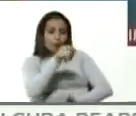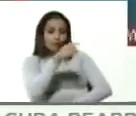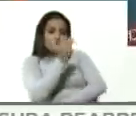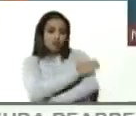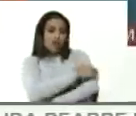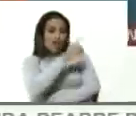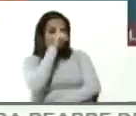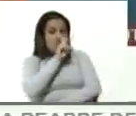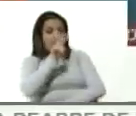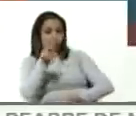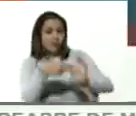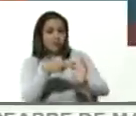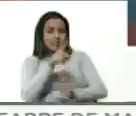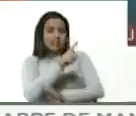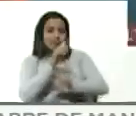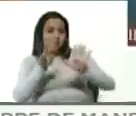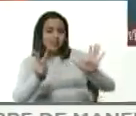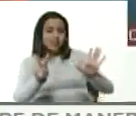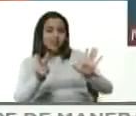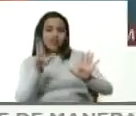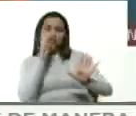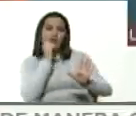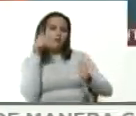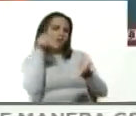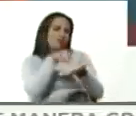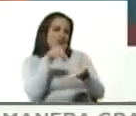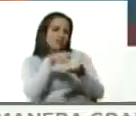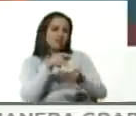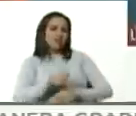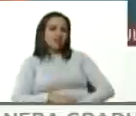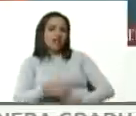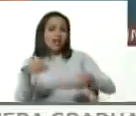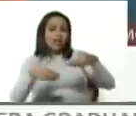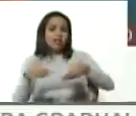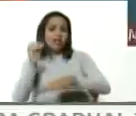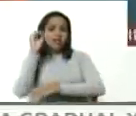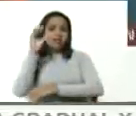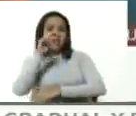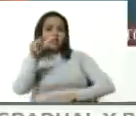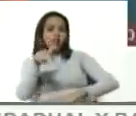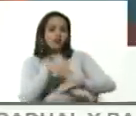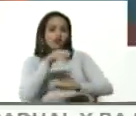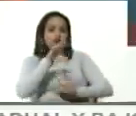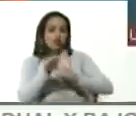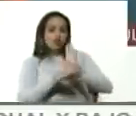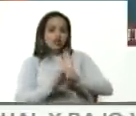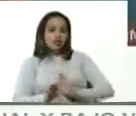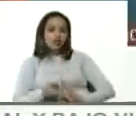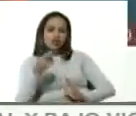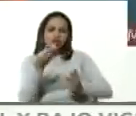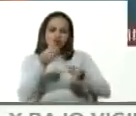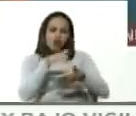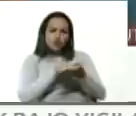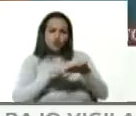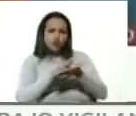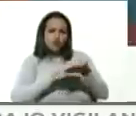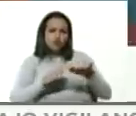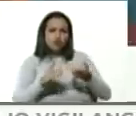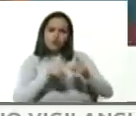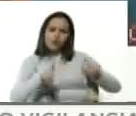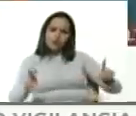el año 2017 no participó en las elecciones de la Asamblea Nacional Constituyente que era una solución democrática ideal